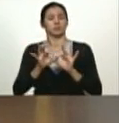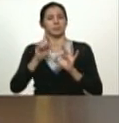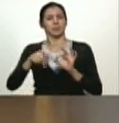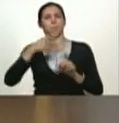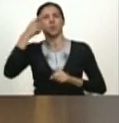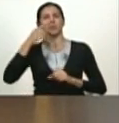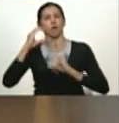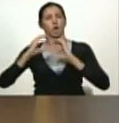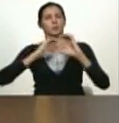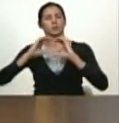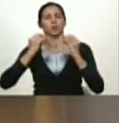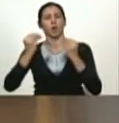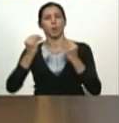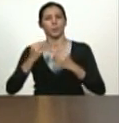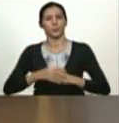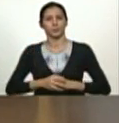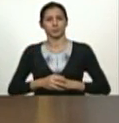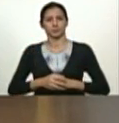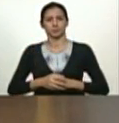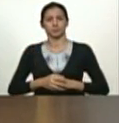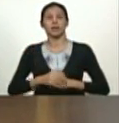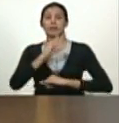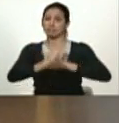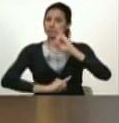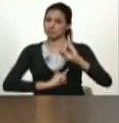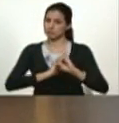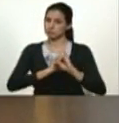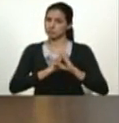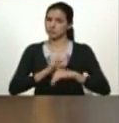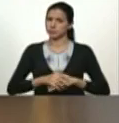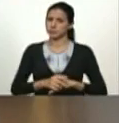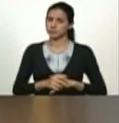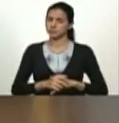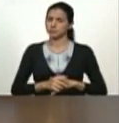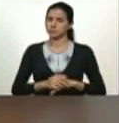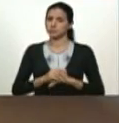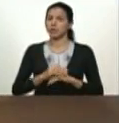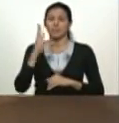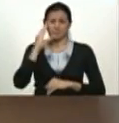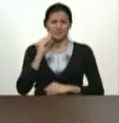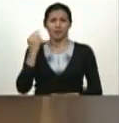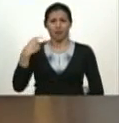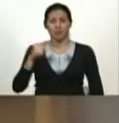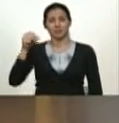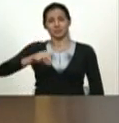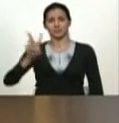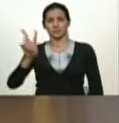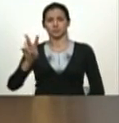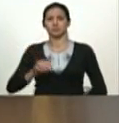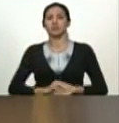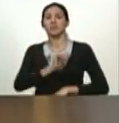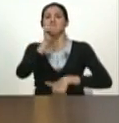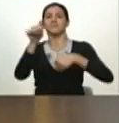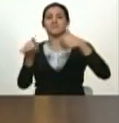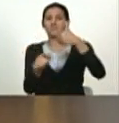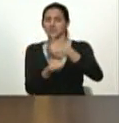comunicacional internacional con toda la experiencia que tenemos aquí está Messier Canciller